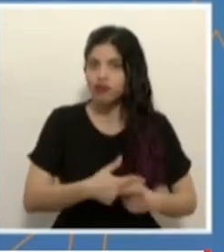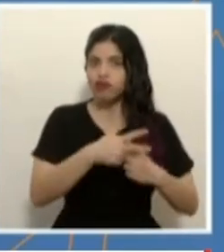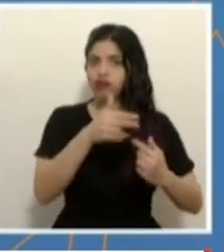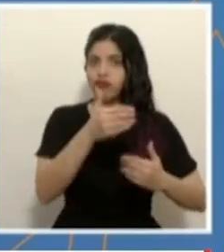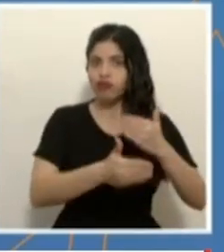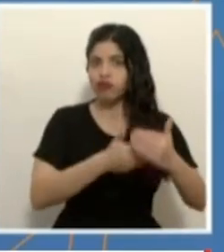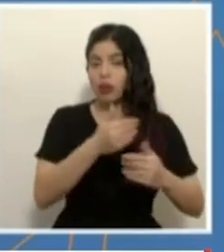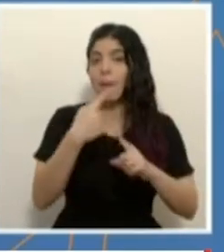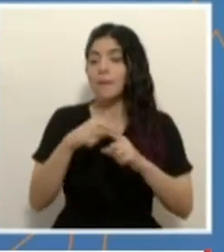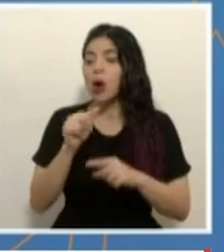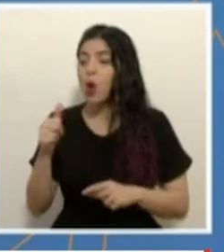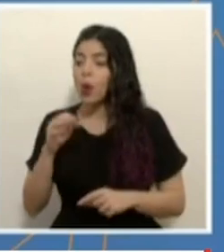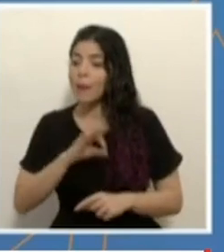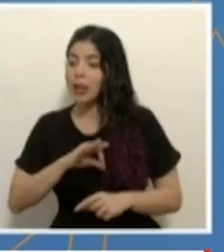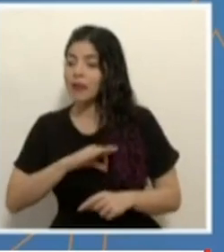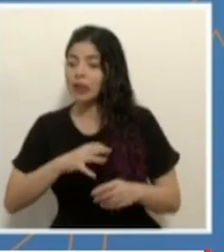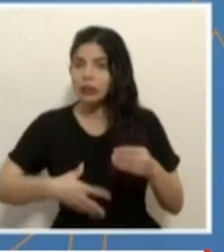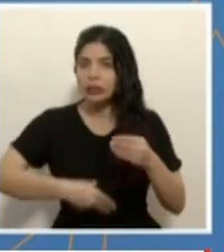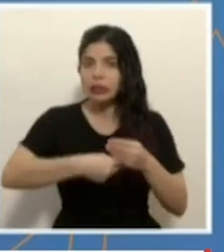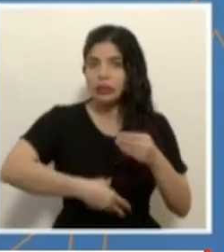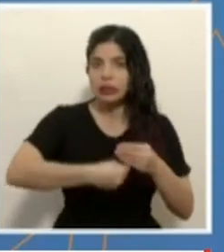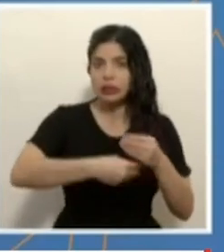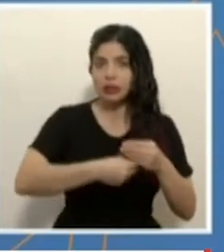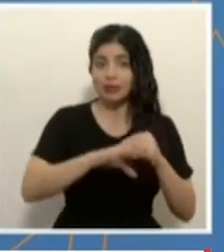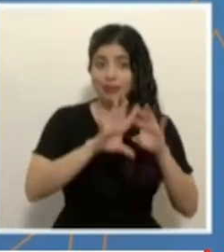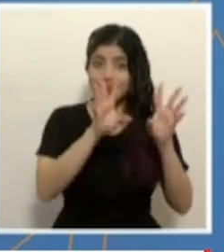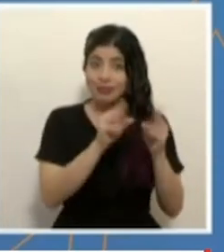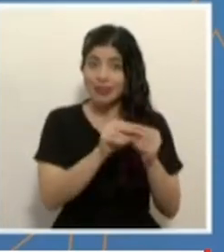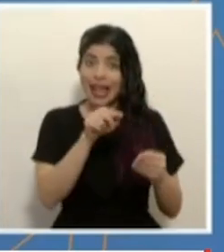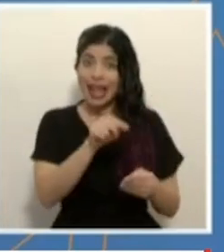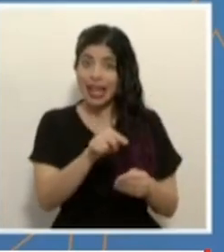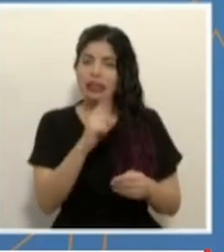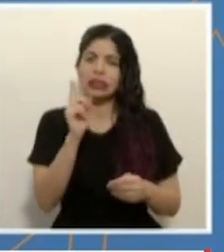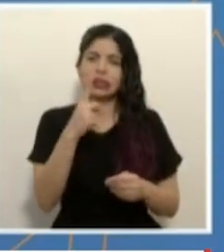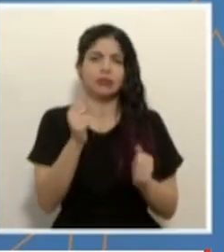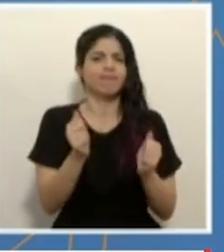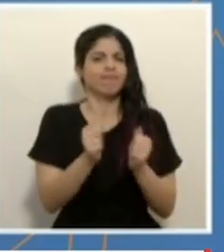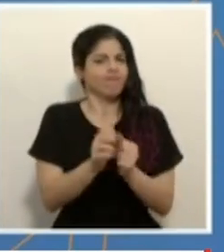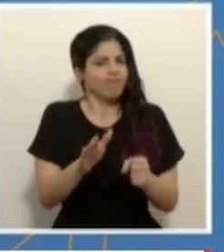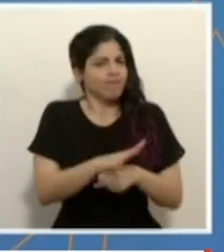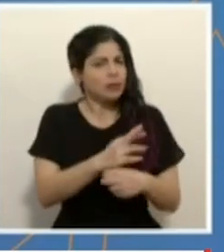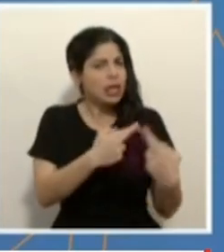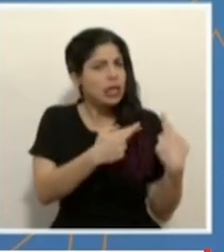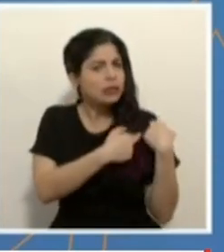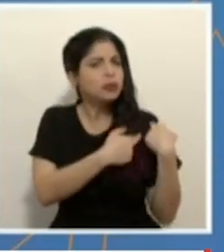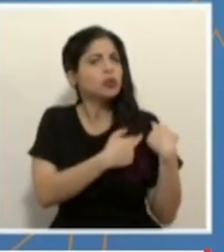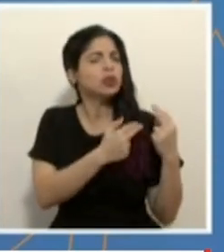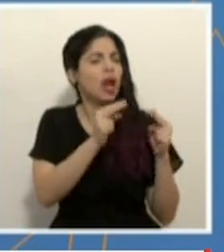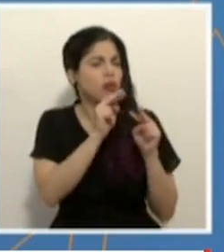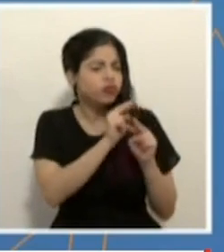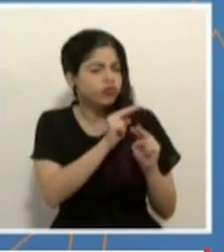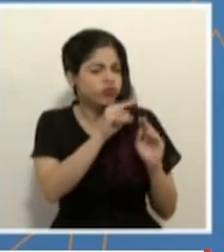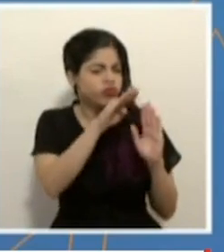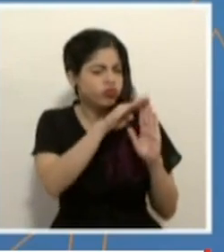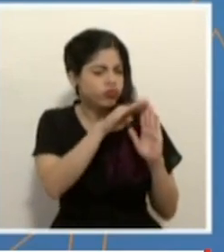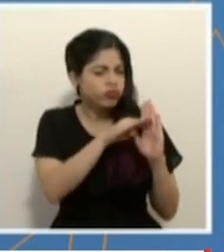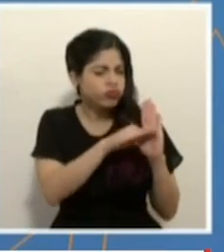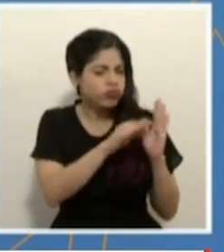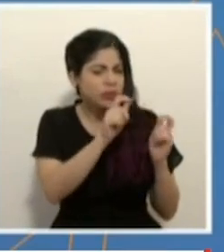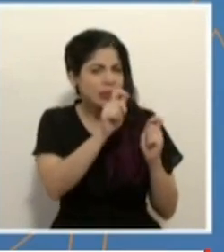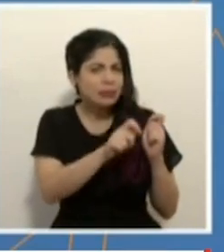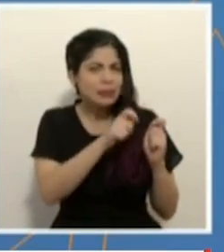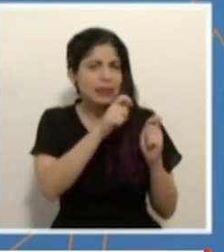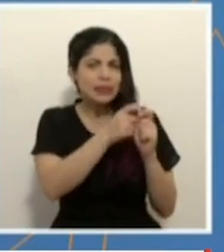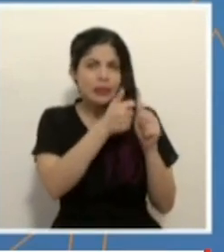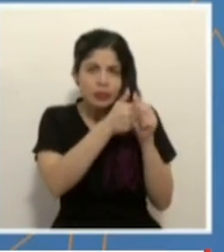beneficios adicionales. Desde luego que esto con absoluta responsabilidad en observancia de los protocolos específicos para